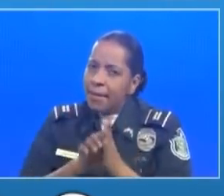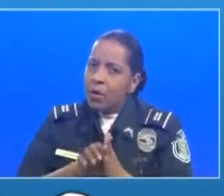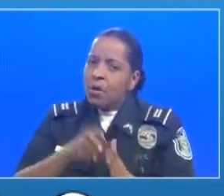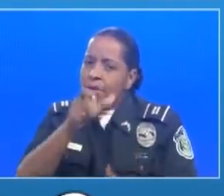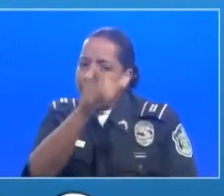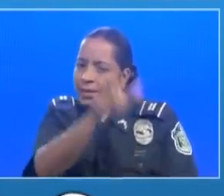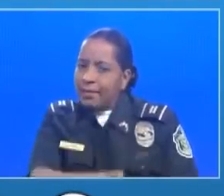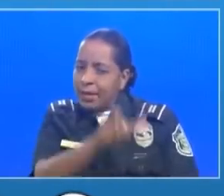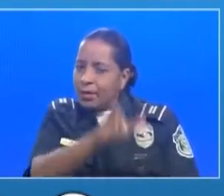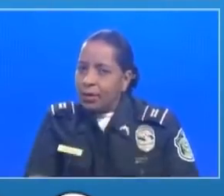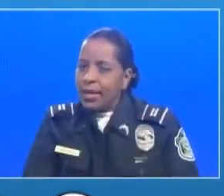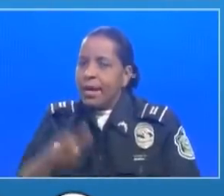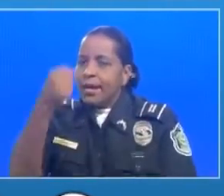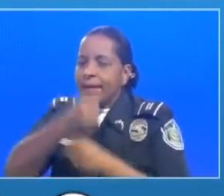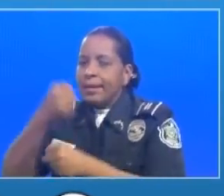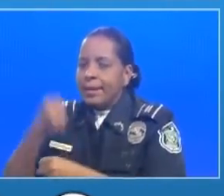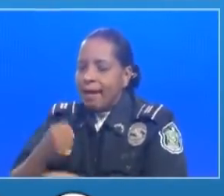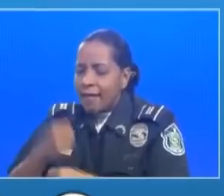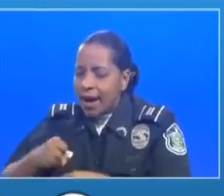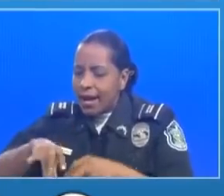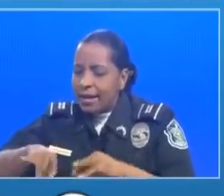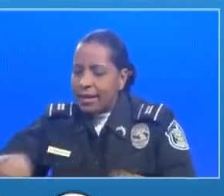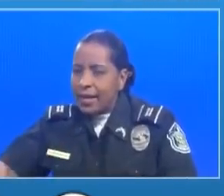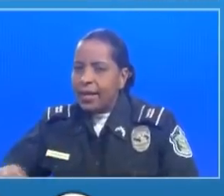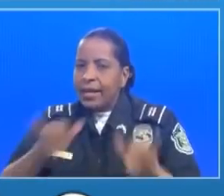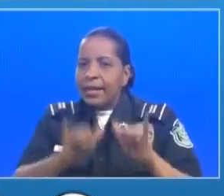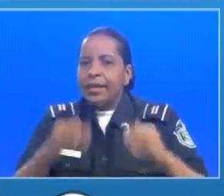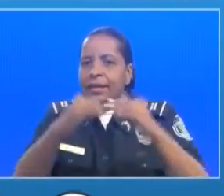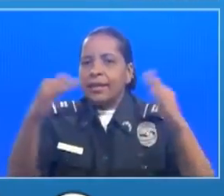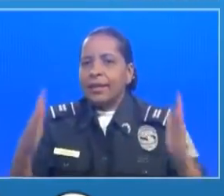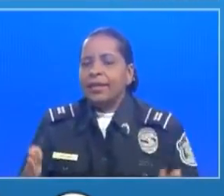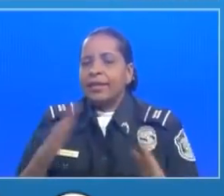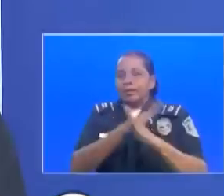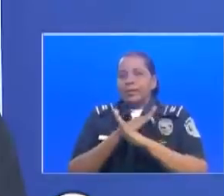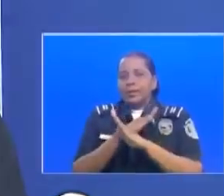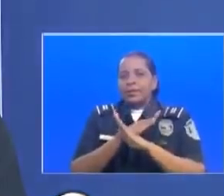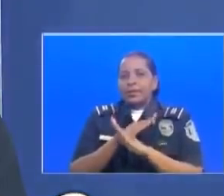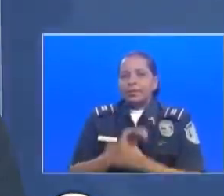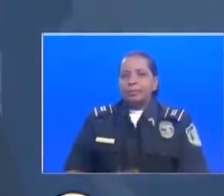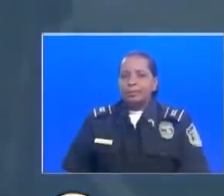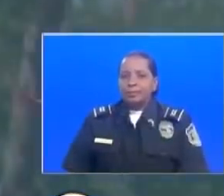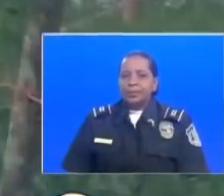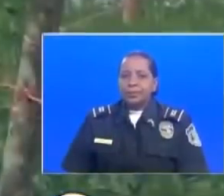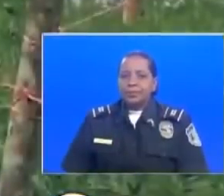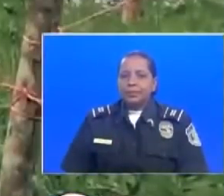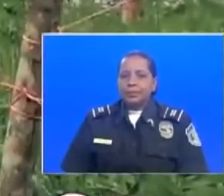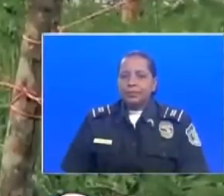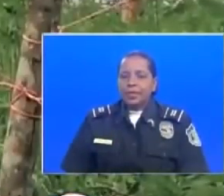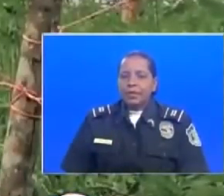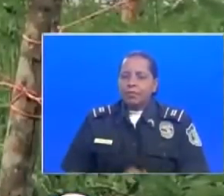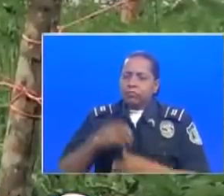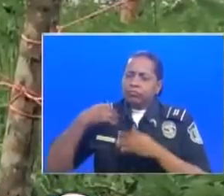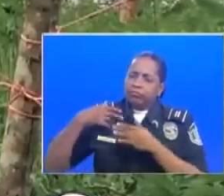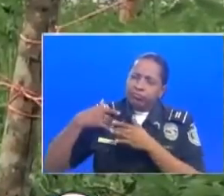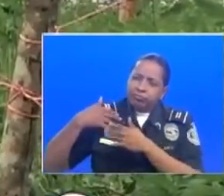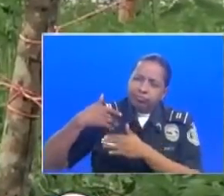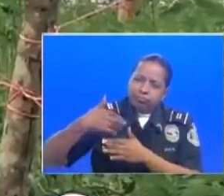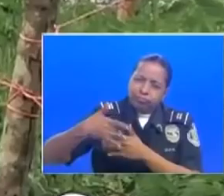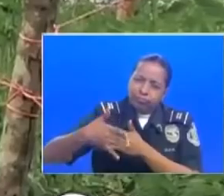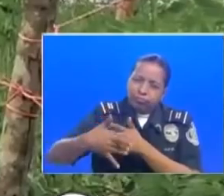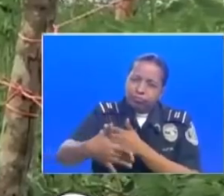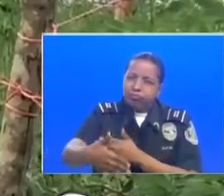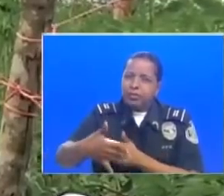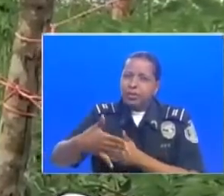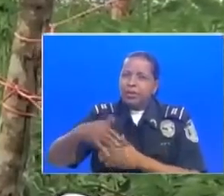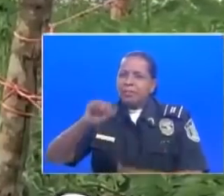tienen nuestros productores quedémonos en casa y protejámonos tenemos ya una trayectoria de